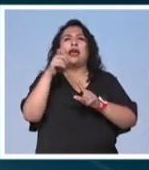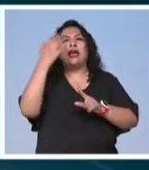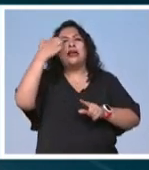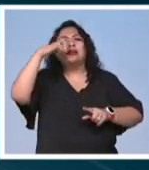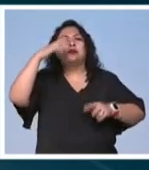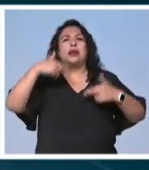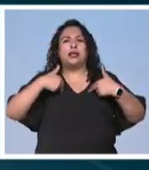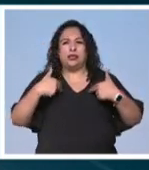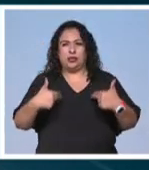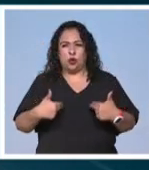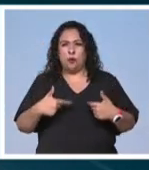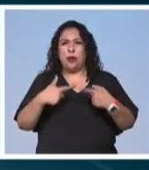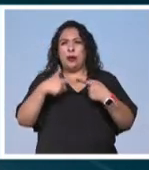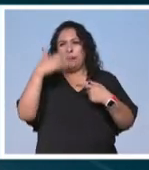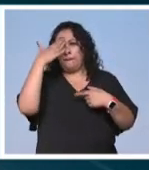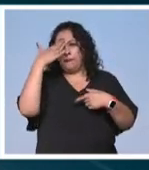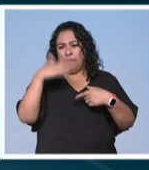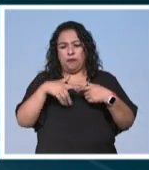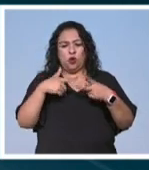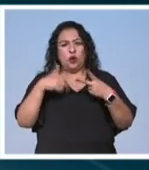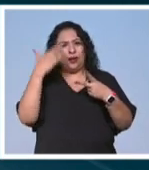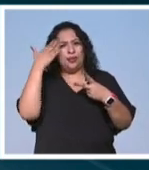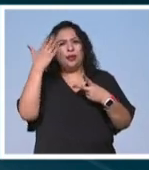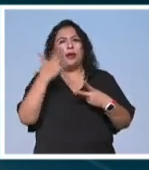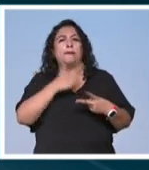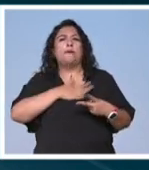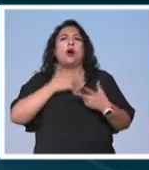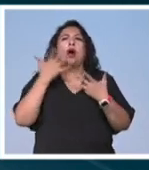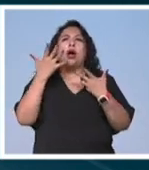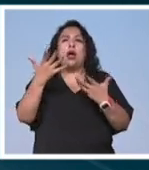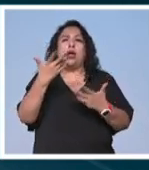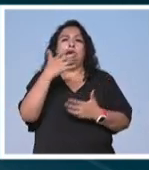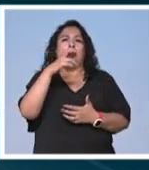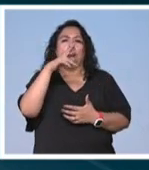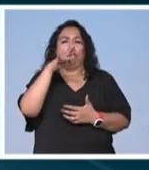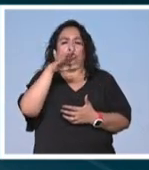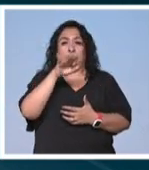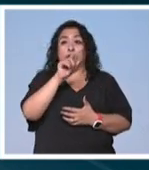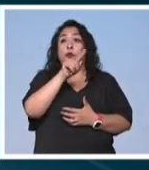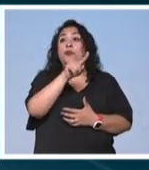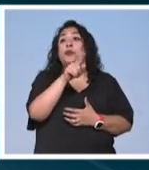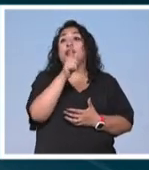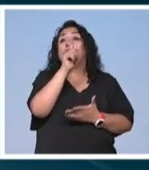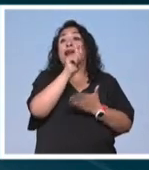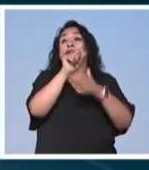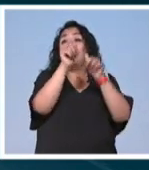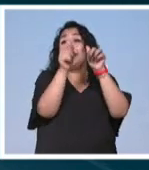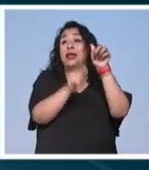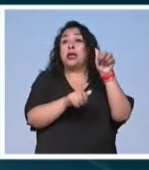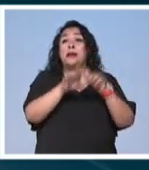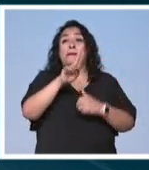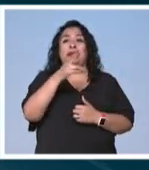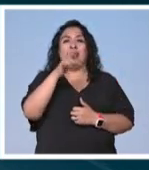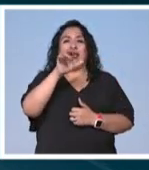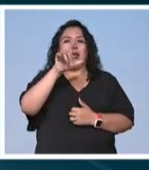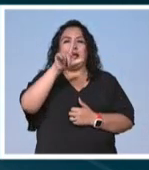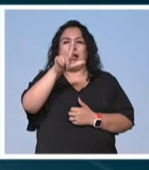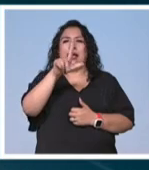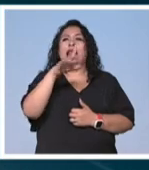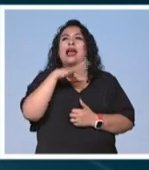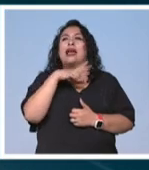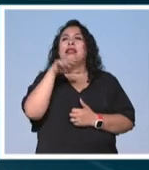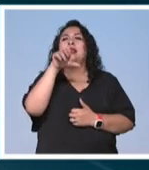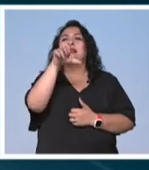experiencia humana memoria tiempo deseo y erotismo por un lado el escultor Miguel Ángel Madrigal expone